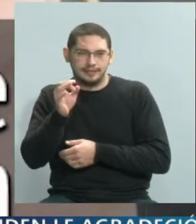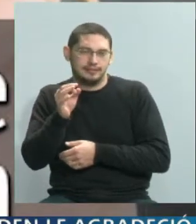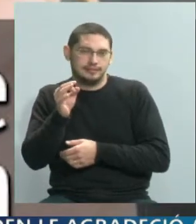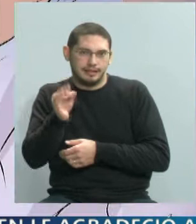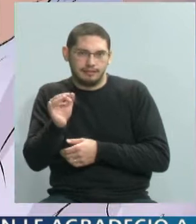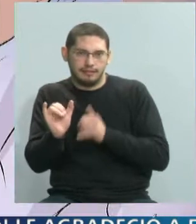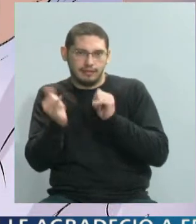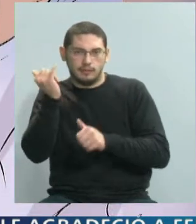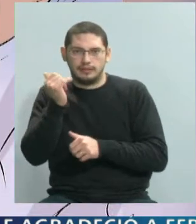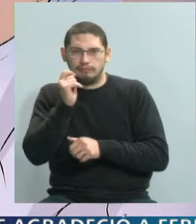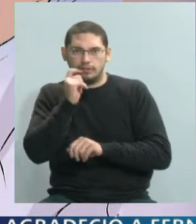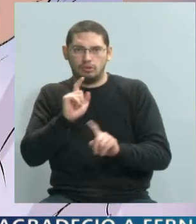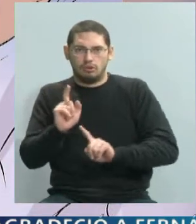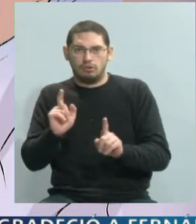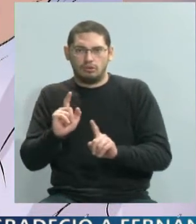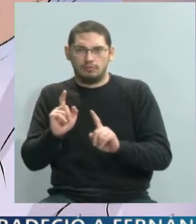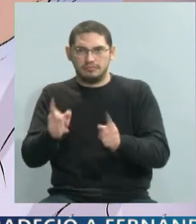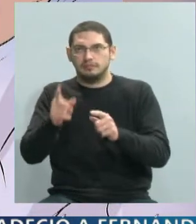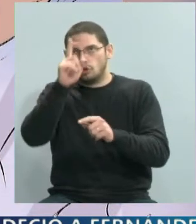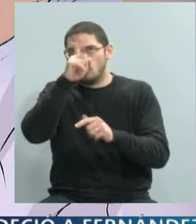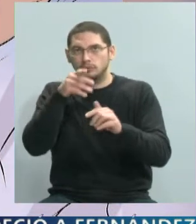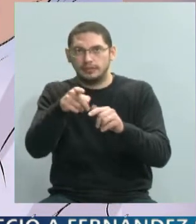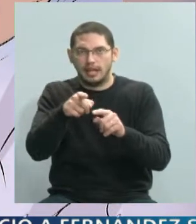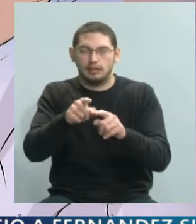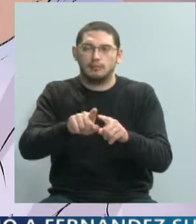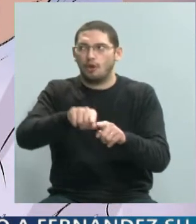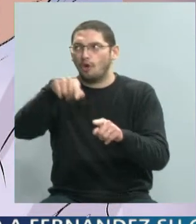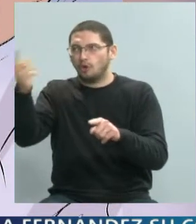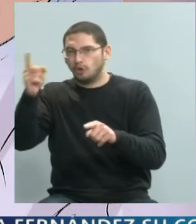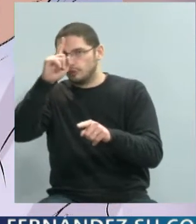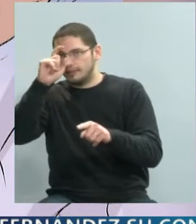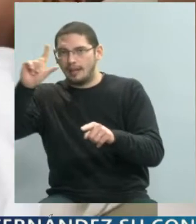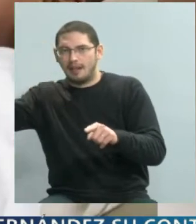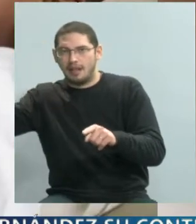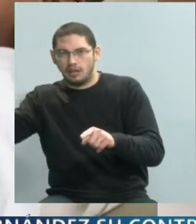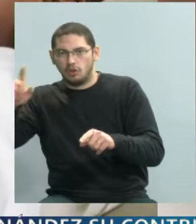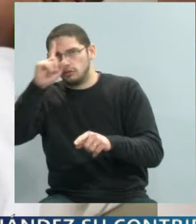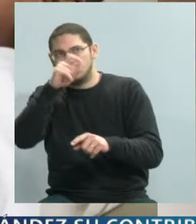Buscan otro lugar. Ahí tienen ingreso en un hospital, luego en otro hospital de una zona más lejana.